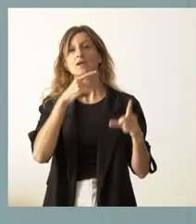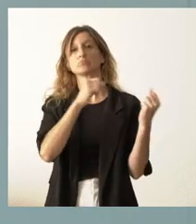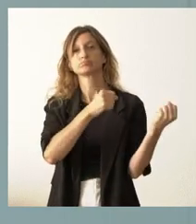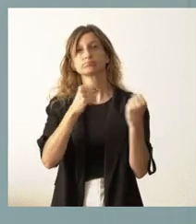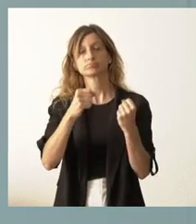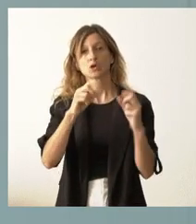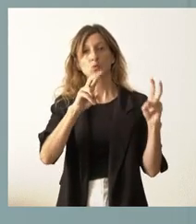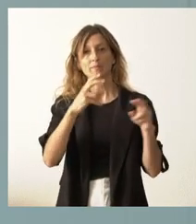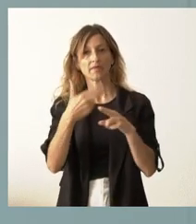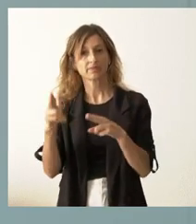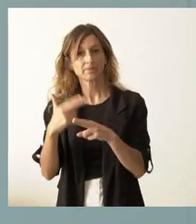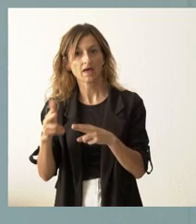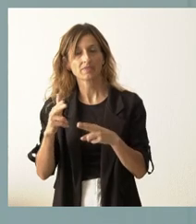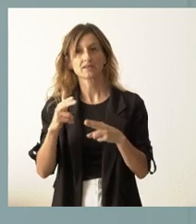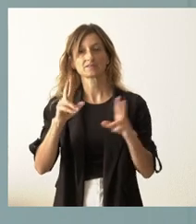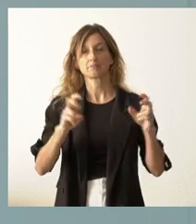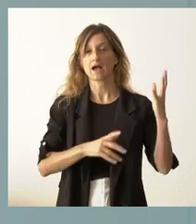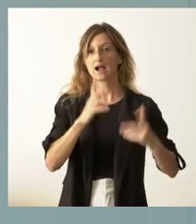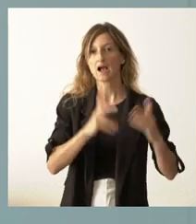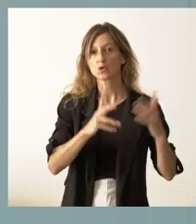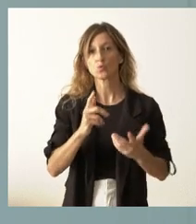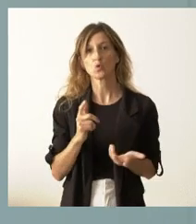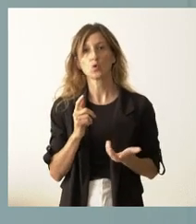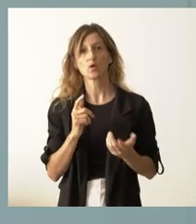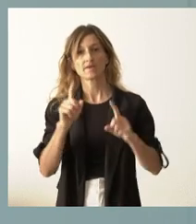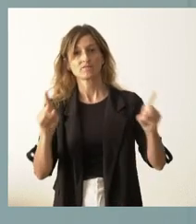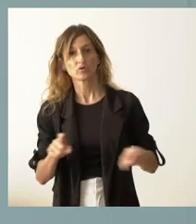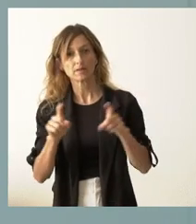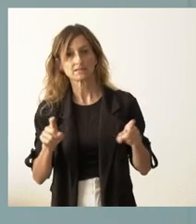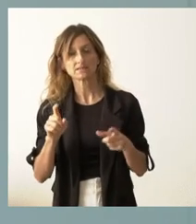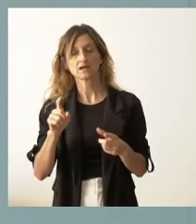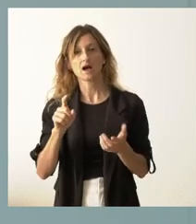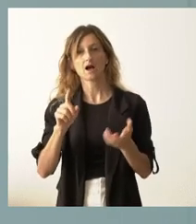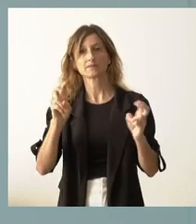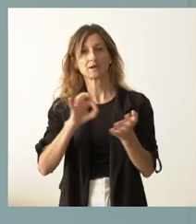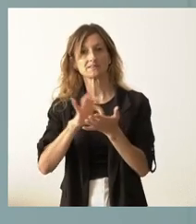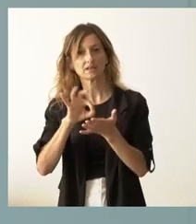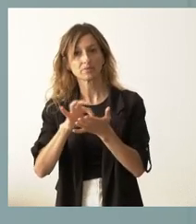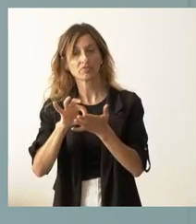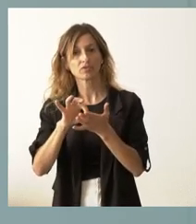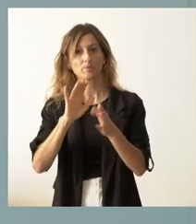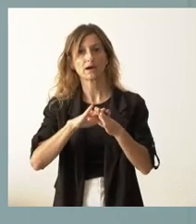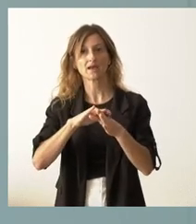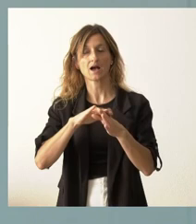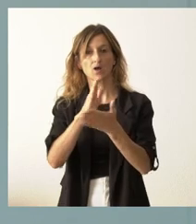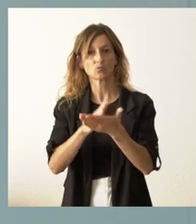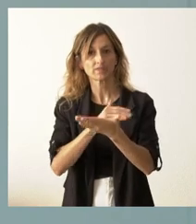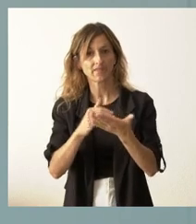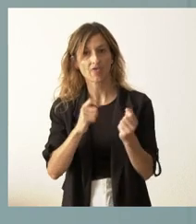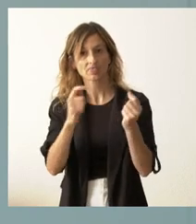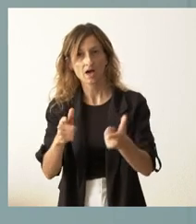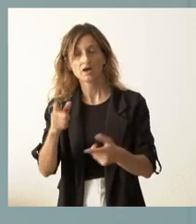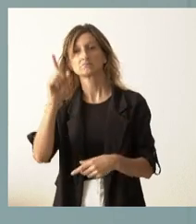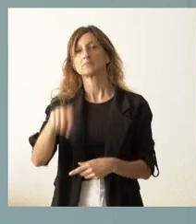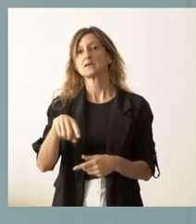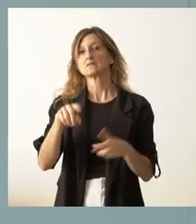nuevas actividades en materia de cálculo, de informática, de prestación de servicios al conjunto de la comunidad autónoma y también